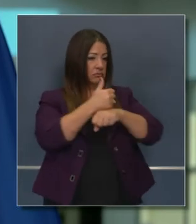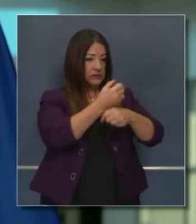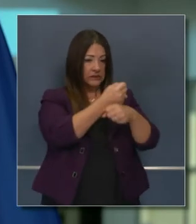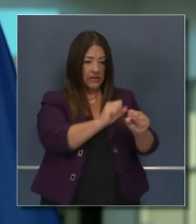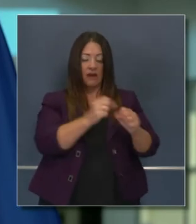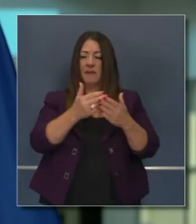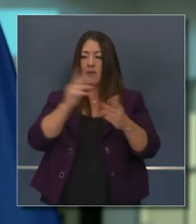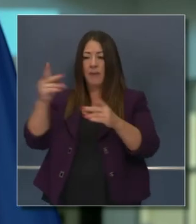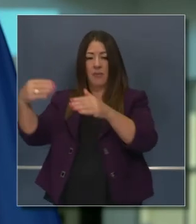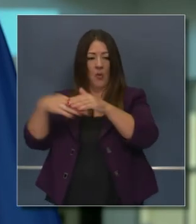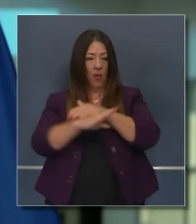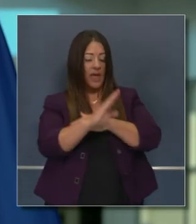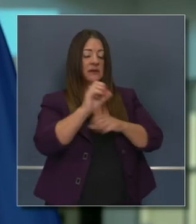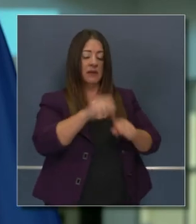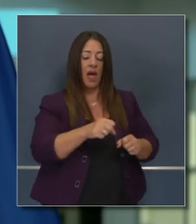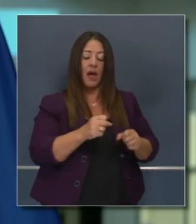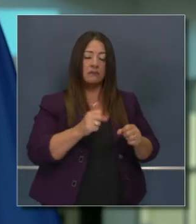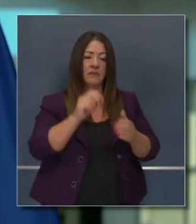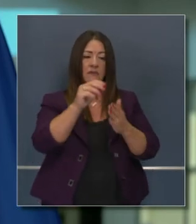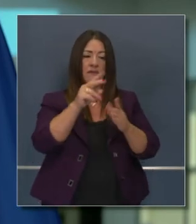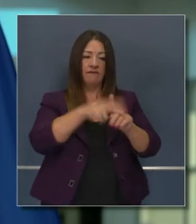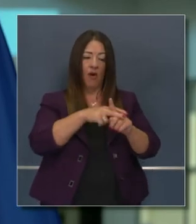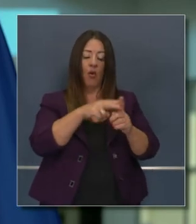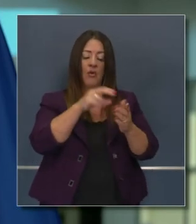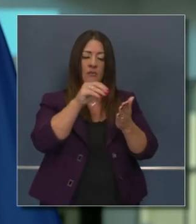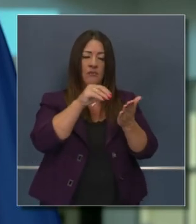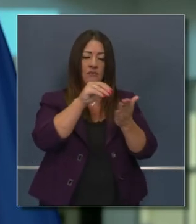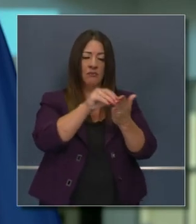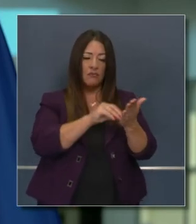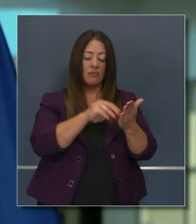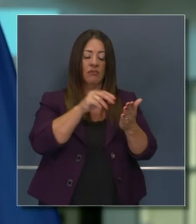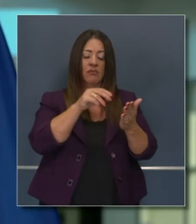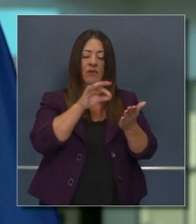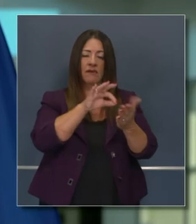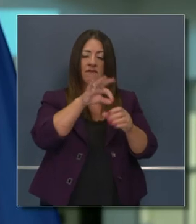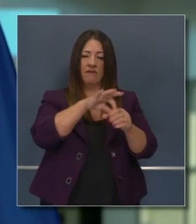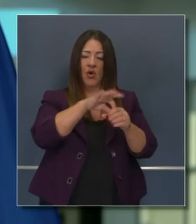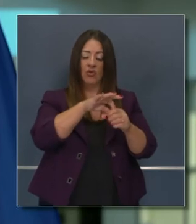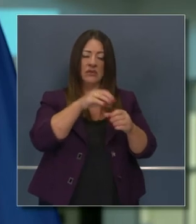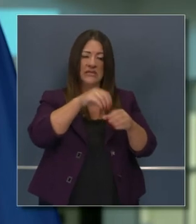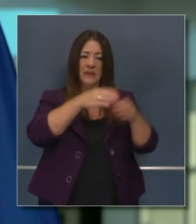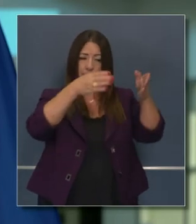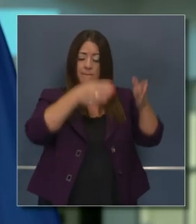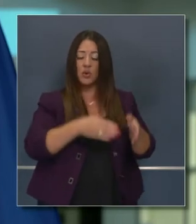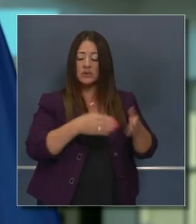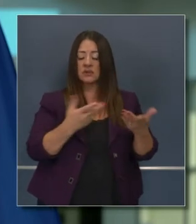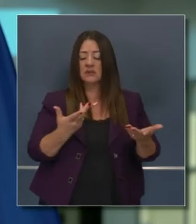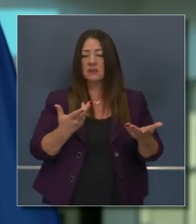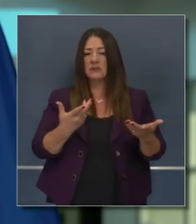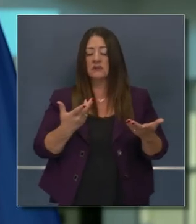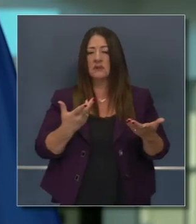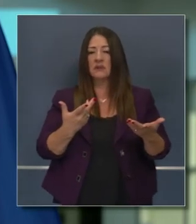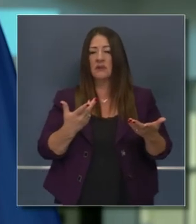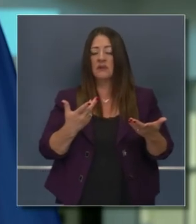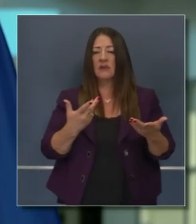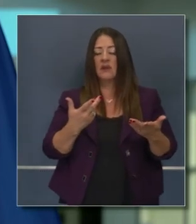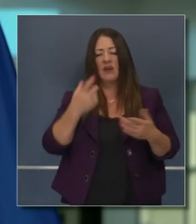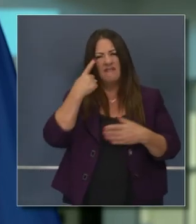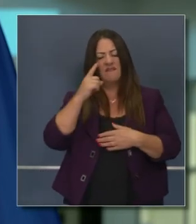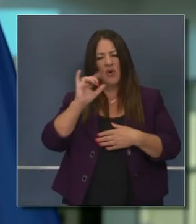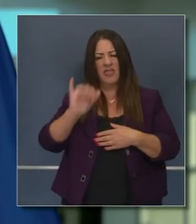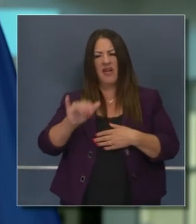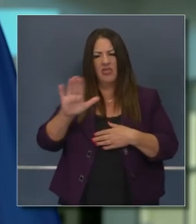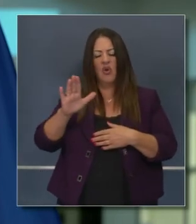un ambiente que pueda permitirles expresar su derecho constitucional fundamental,